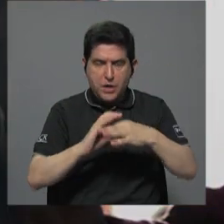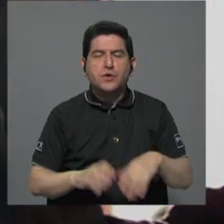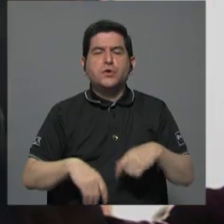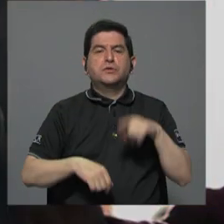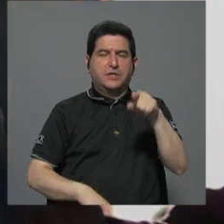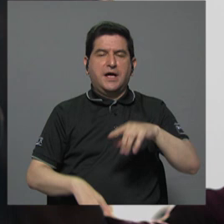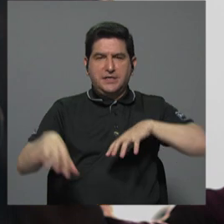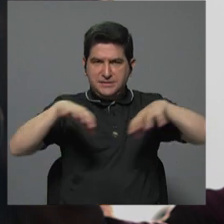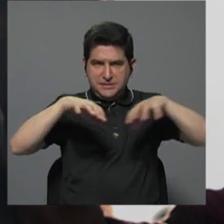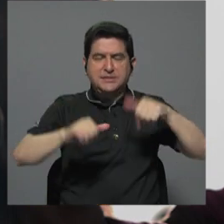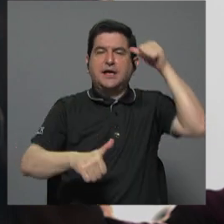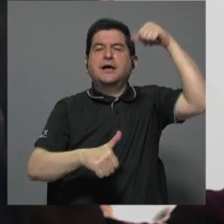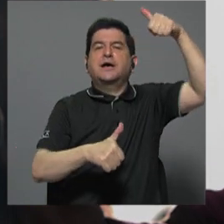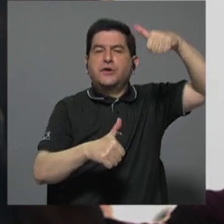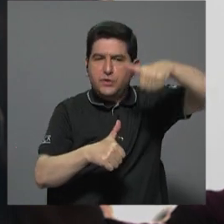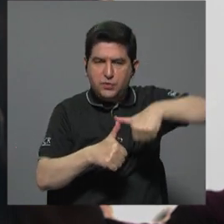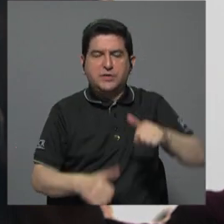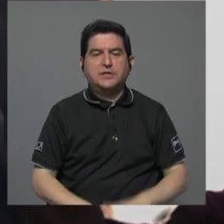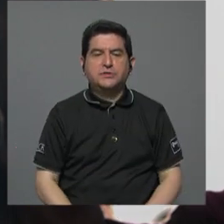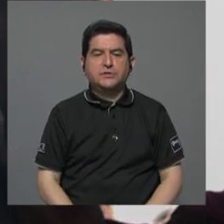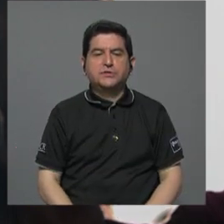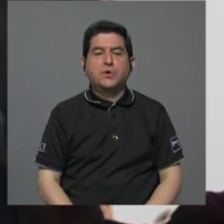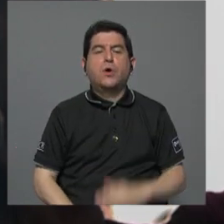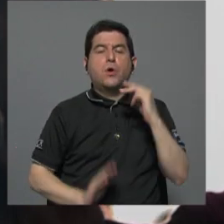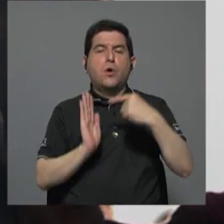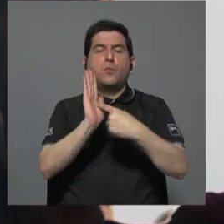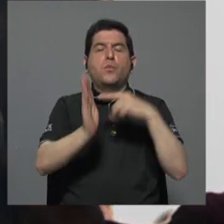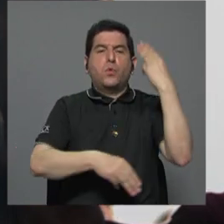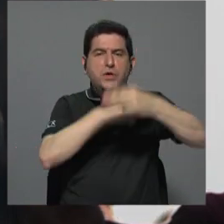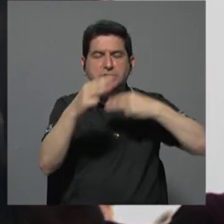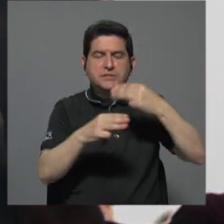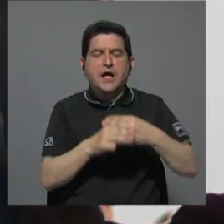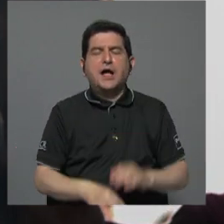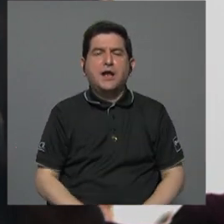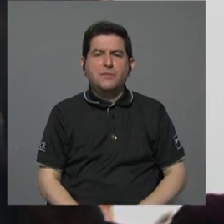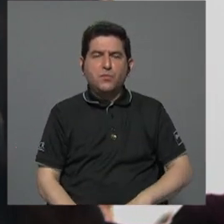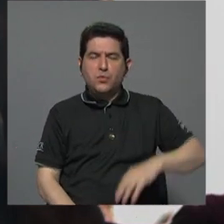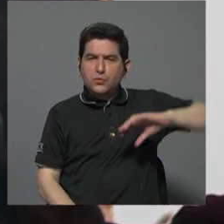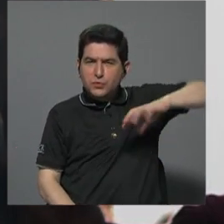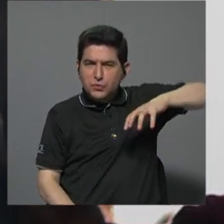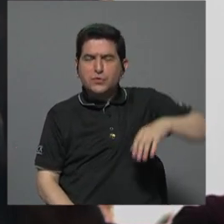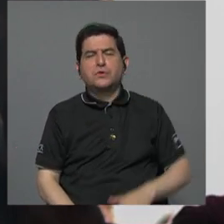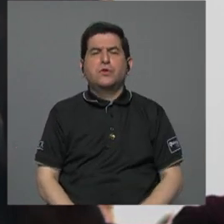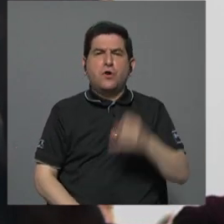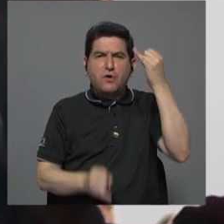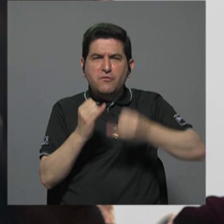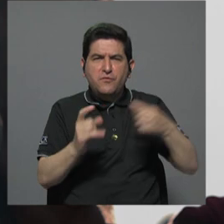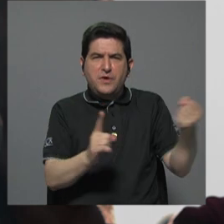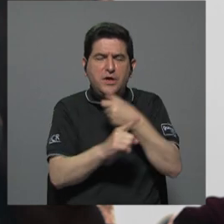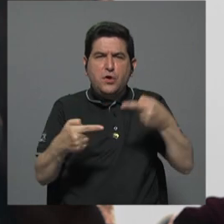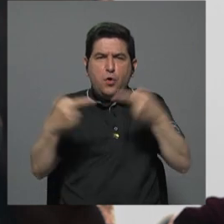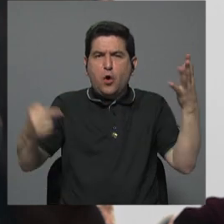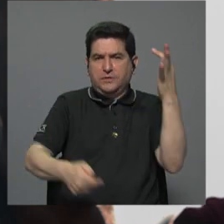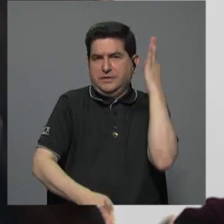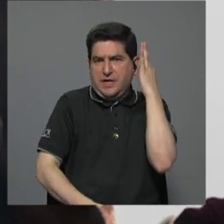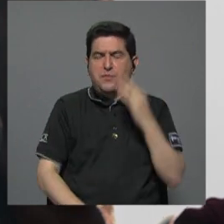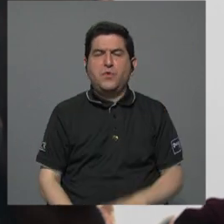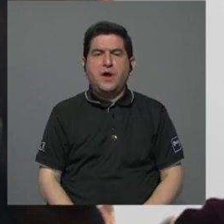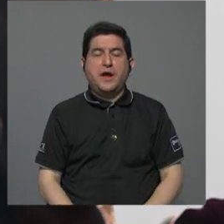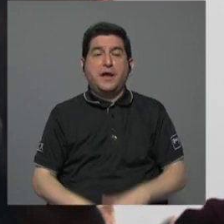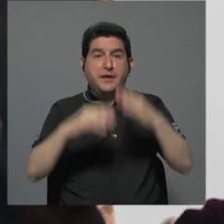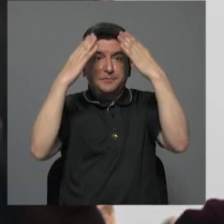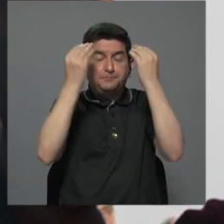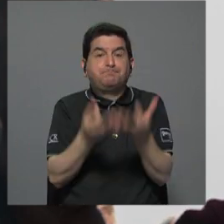celebración o conmemoración más bien y es pinta al mundo de naranja, pongamos fin a la violencia contra la mujer ya y algunos datos